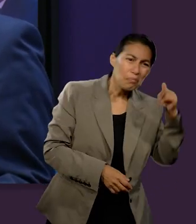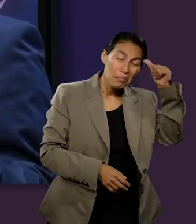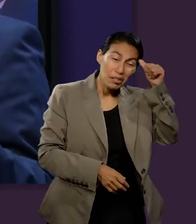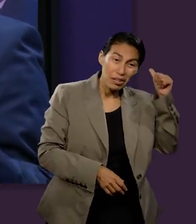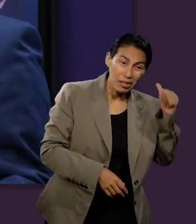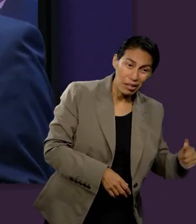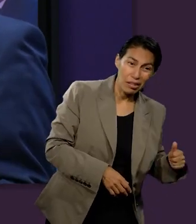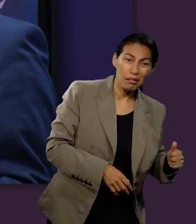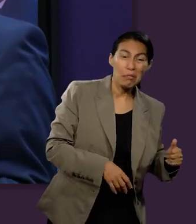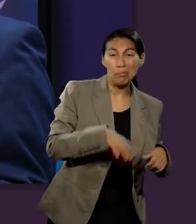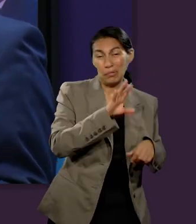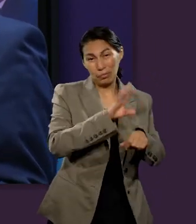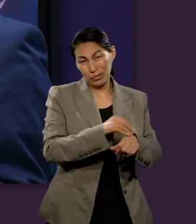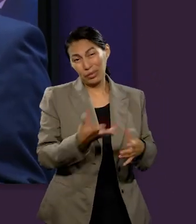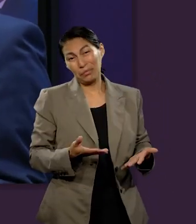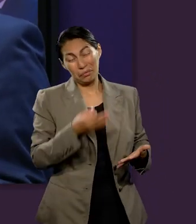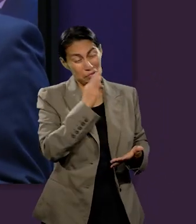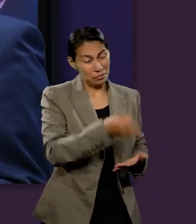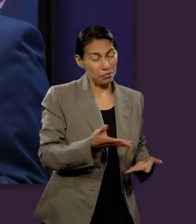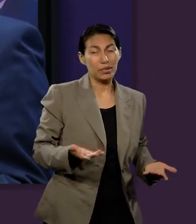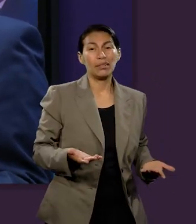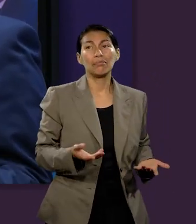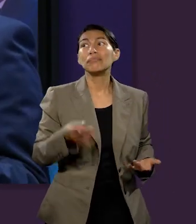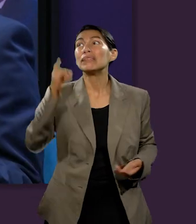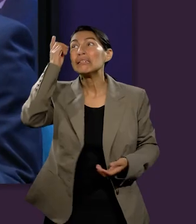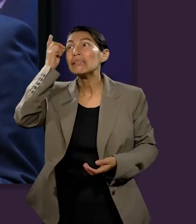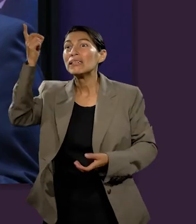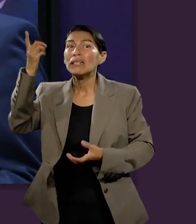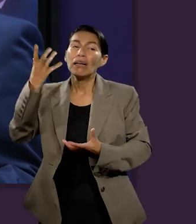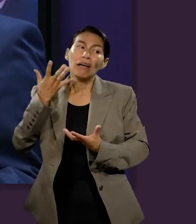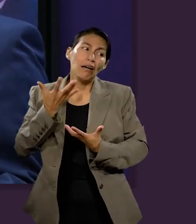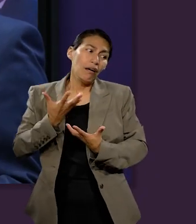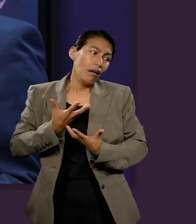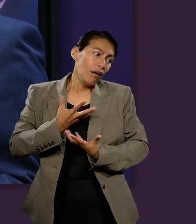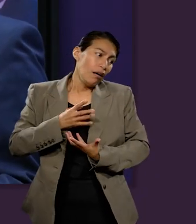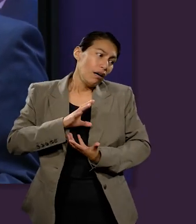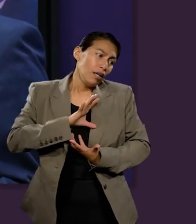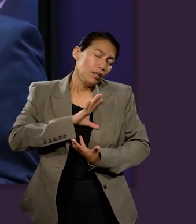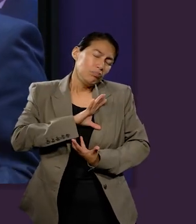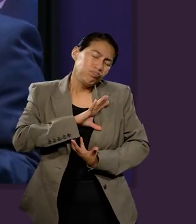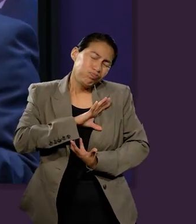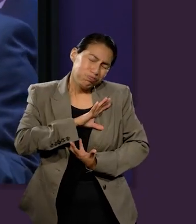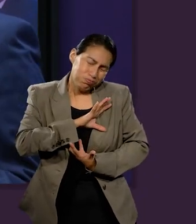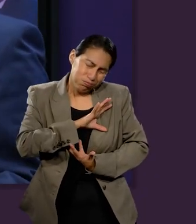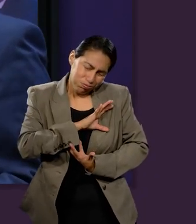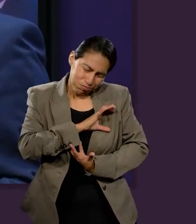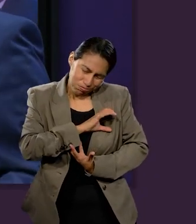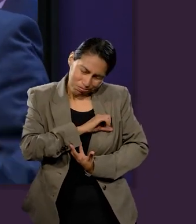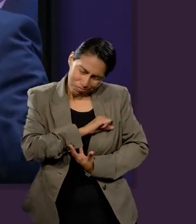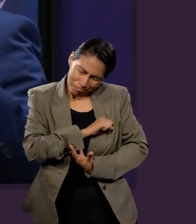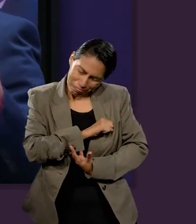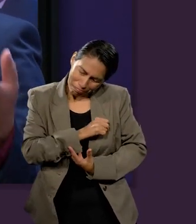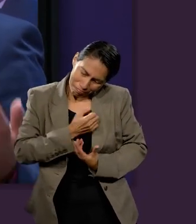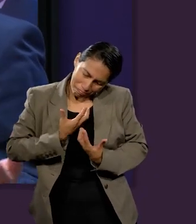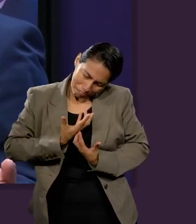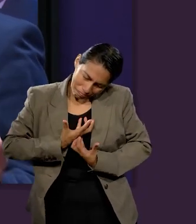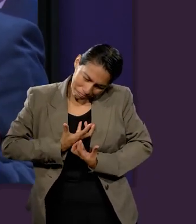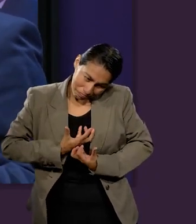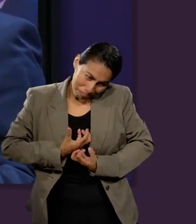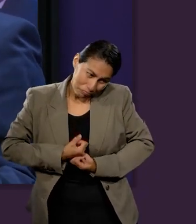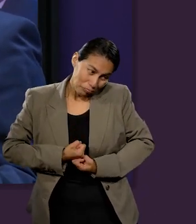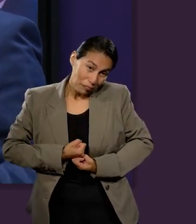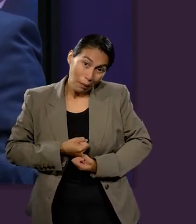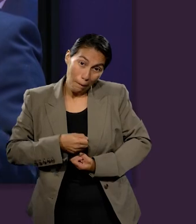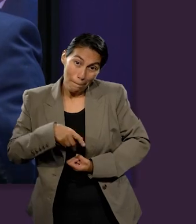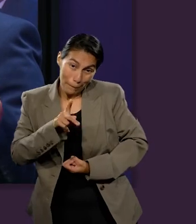Dios en frente a ese sufrimiento que fue dar lo mejor que el cielo tenía a su hijo después hemos